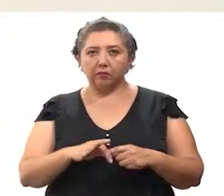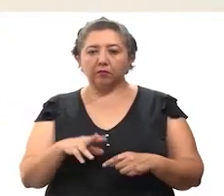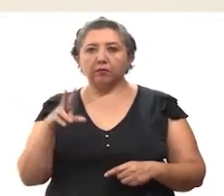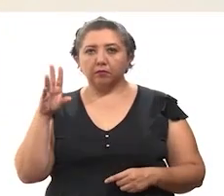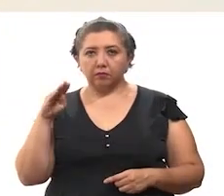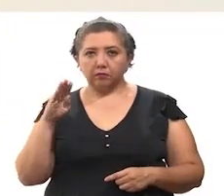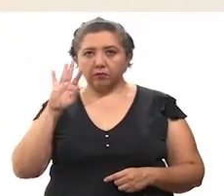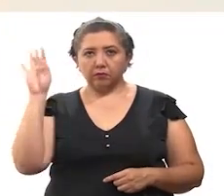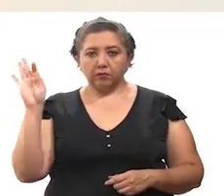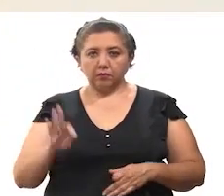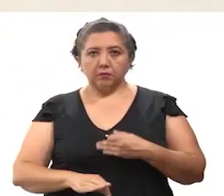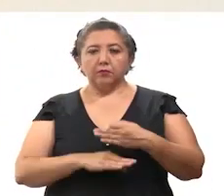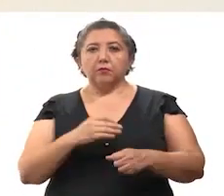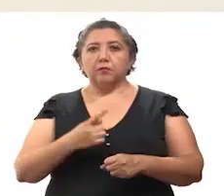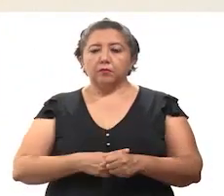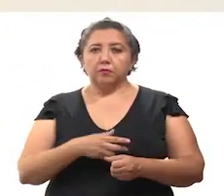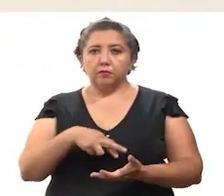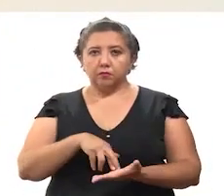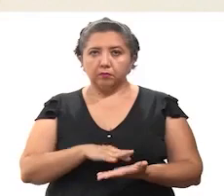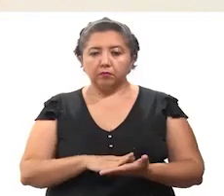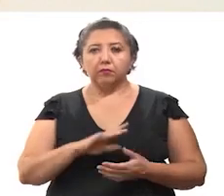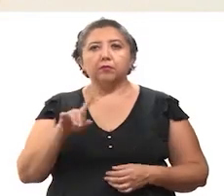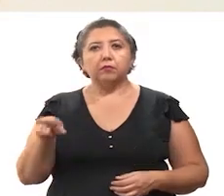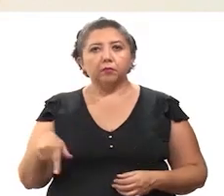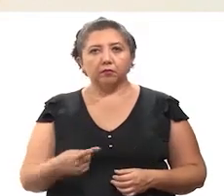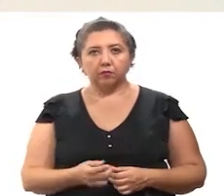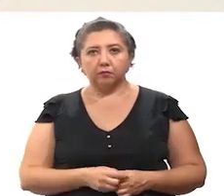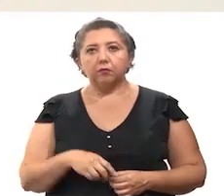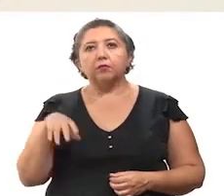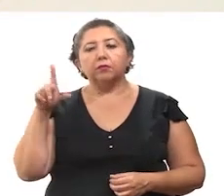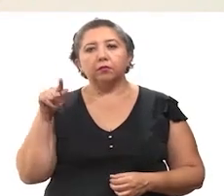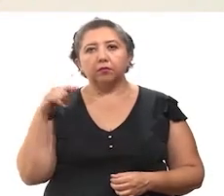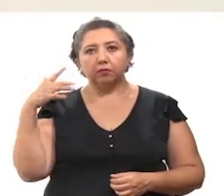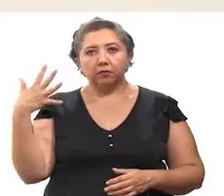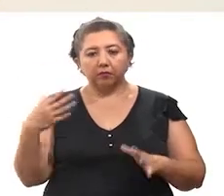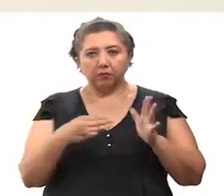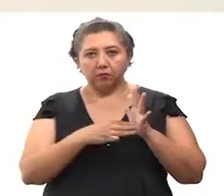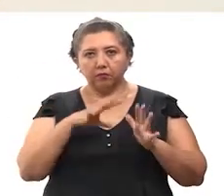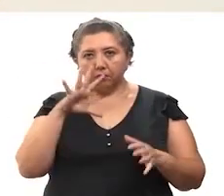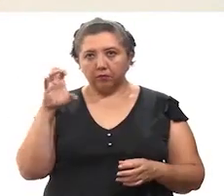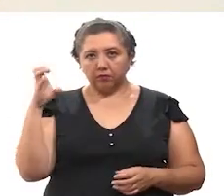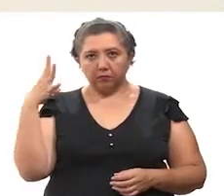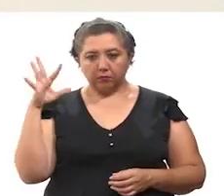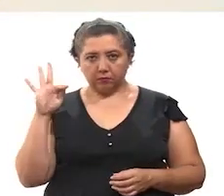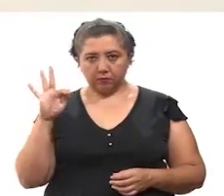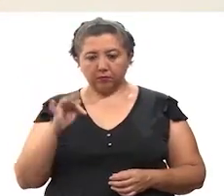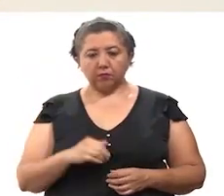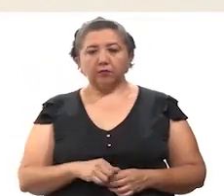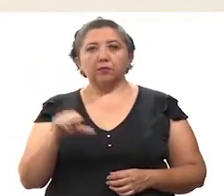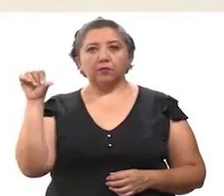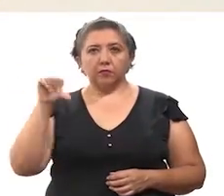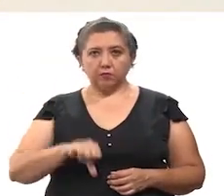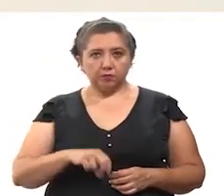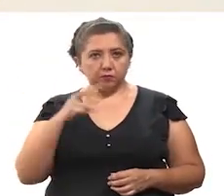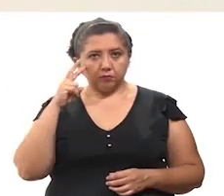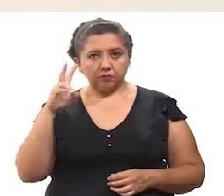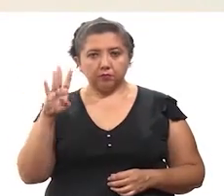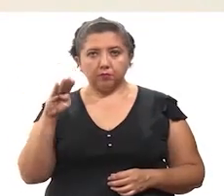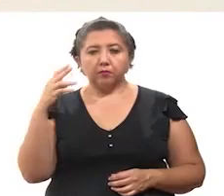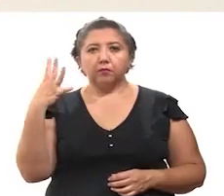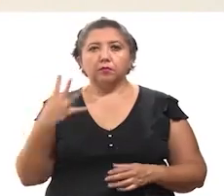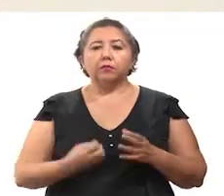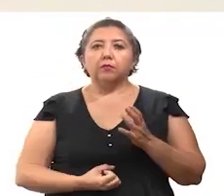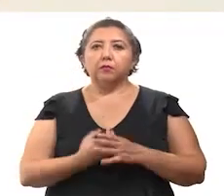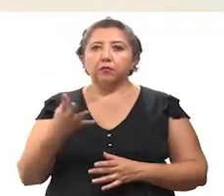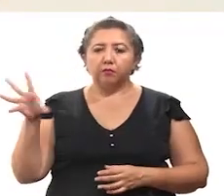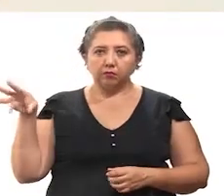representa el 90% del total de contagios registrados, que es 75,540. Hoy se detectaron 94